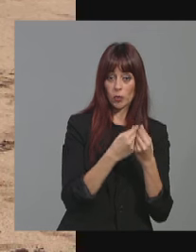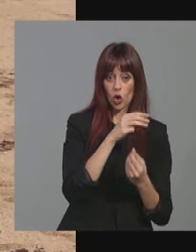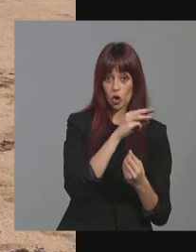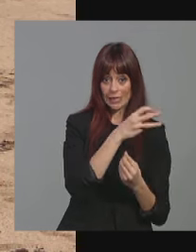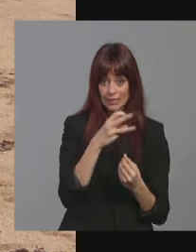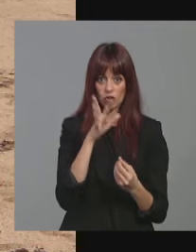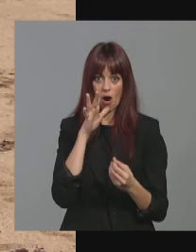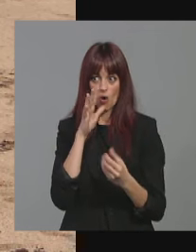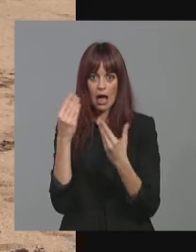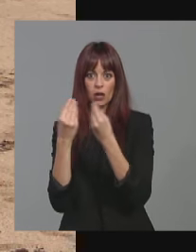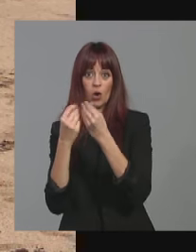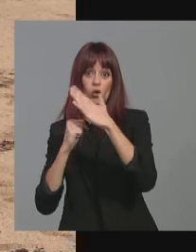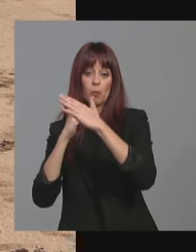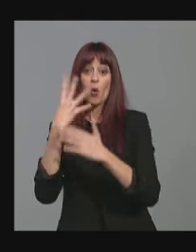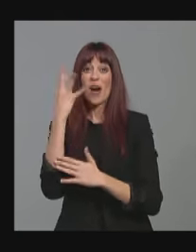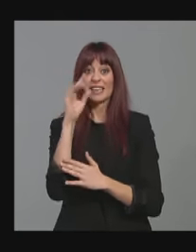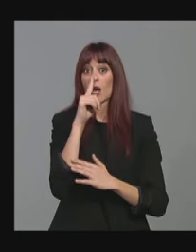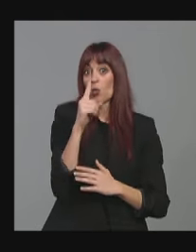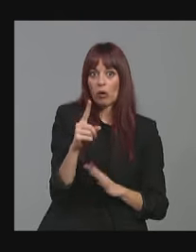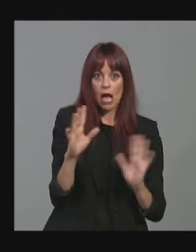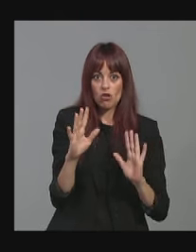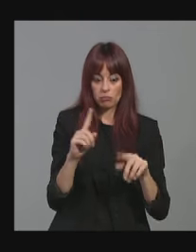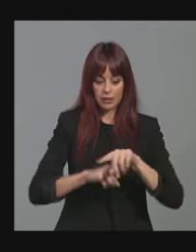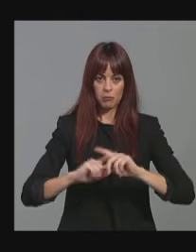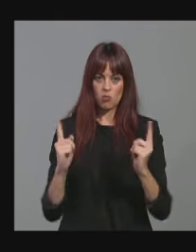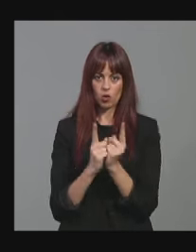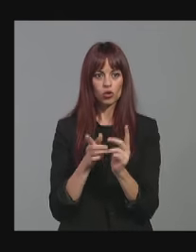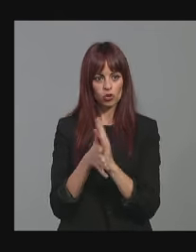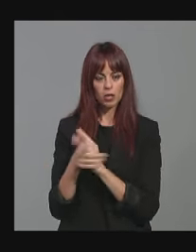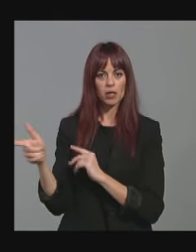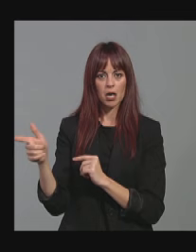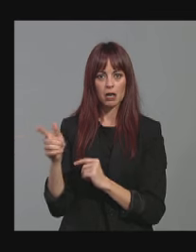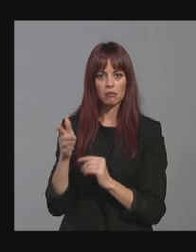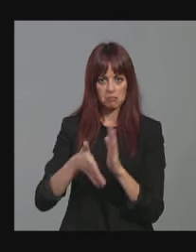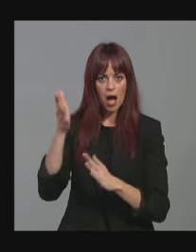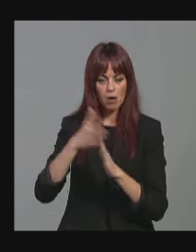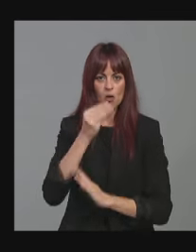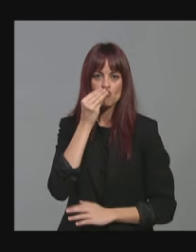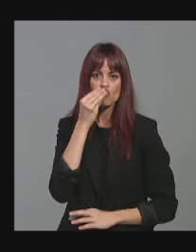40 en un año, la sitúa como una seria promesa en el karate.